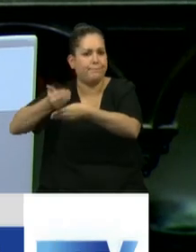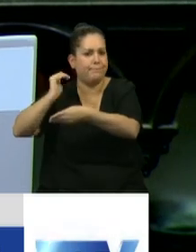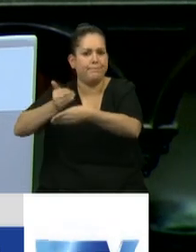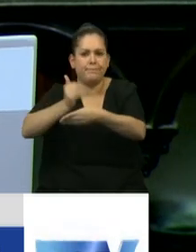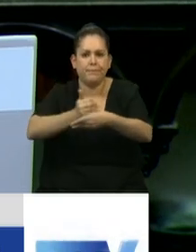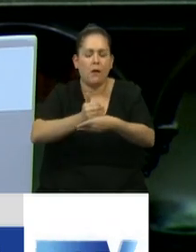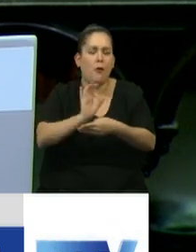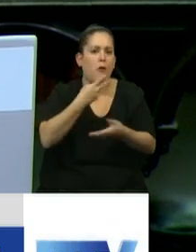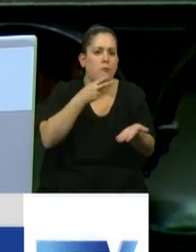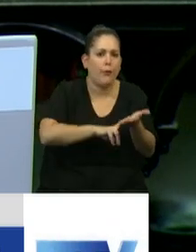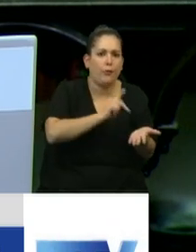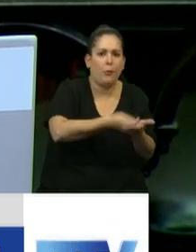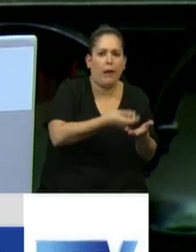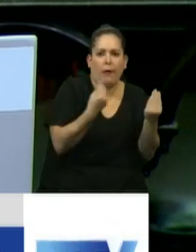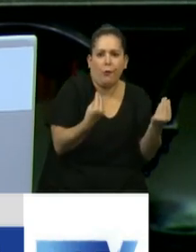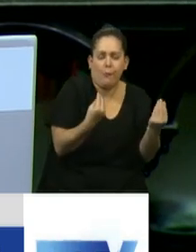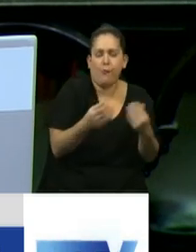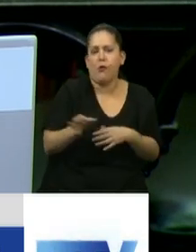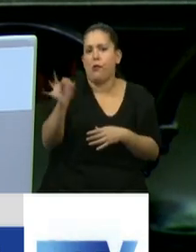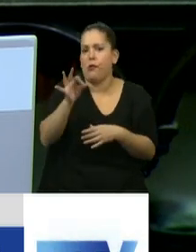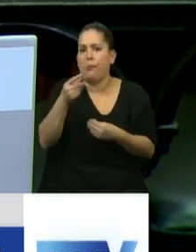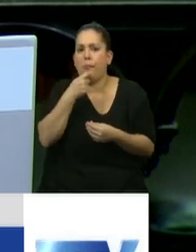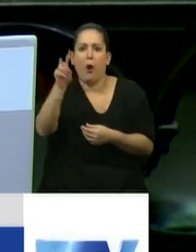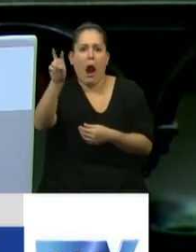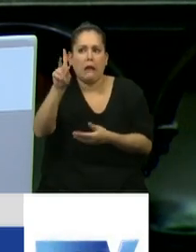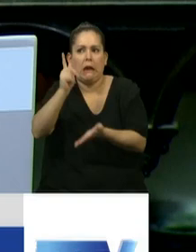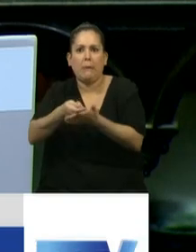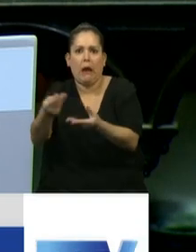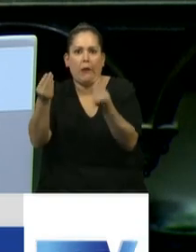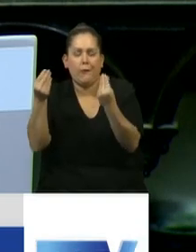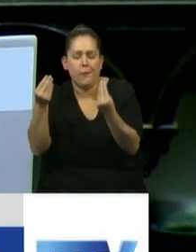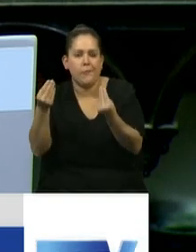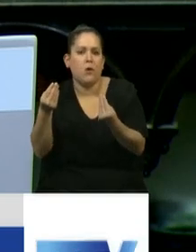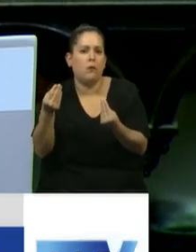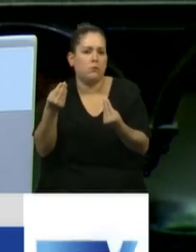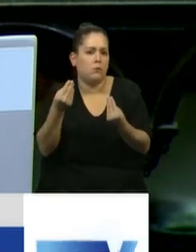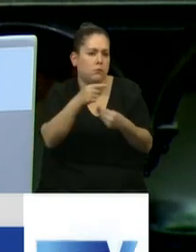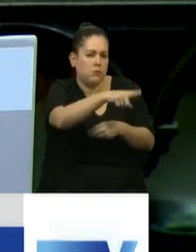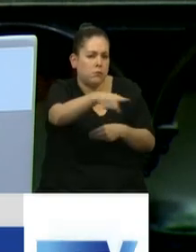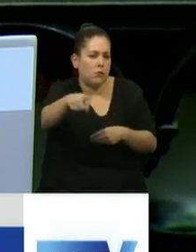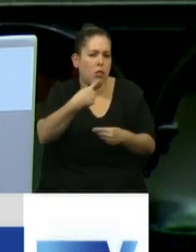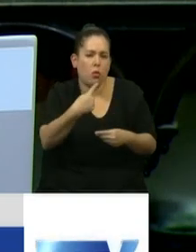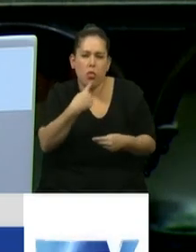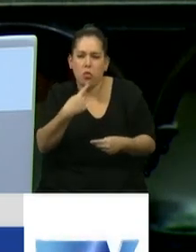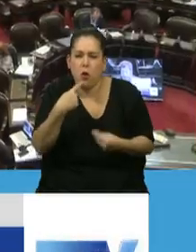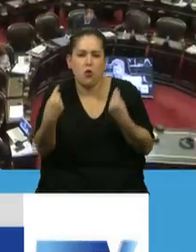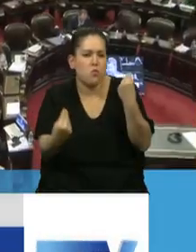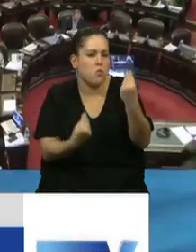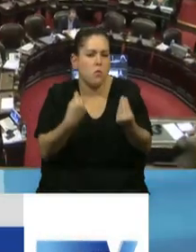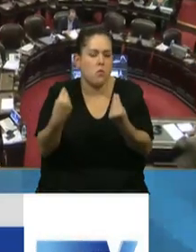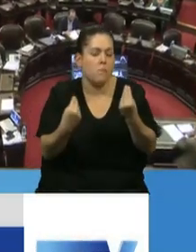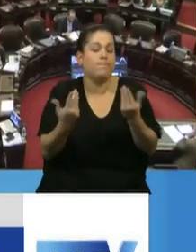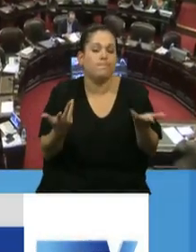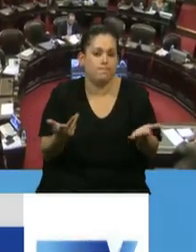van a pagar los impuestos, en saber cómo pueden pagar un alquiler, en saber que en esta dificultad que tienen